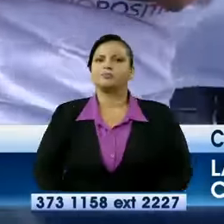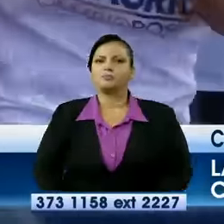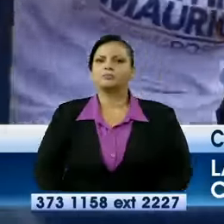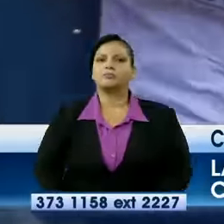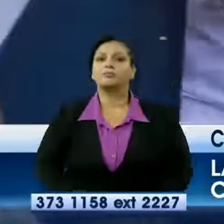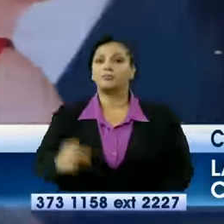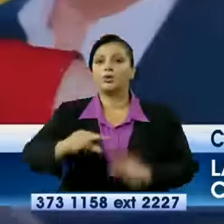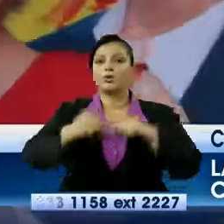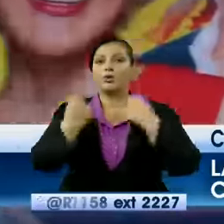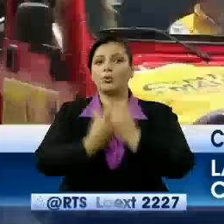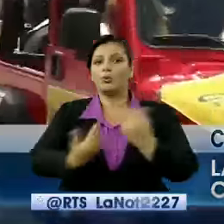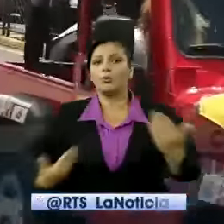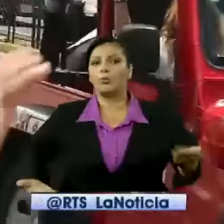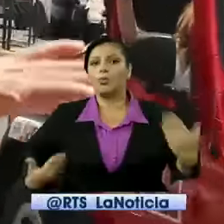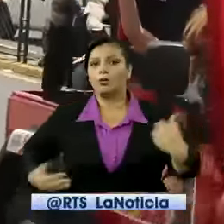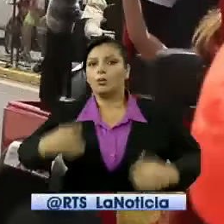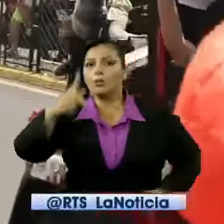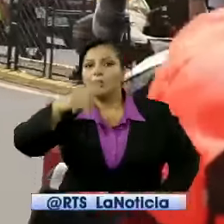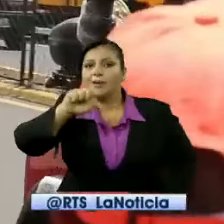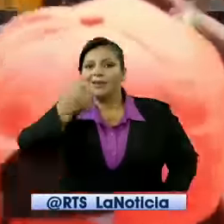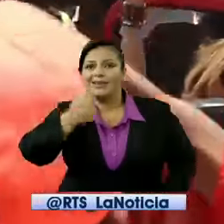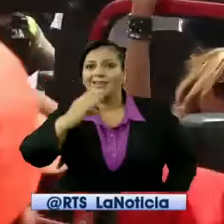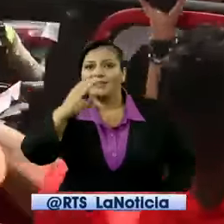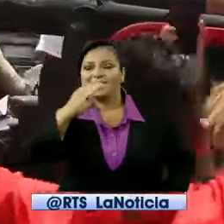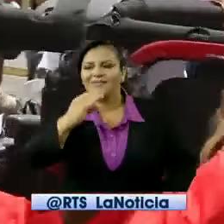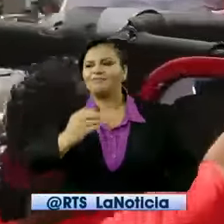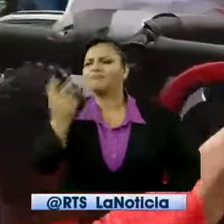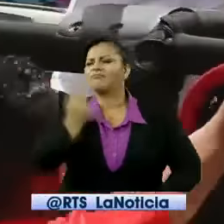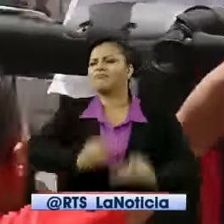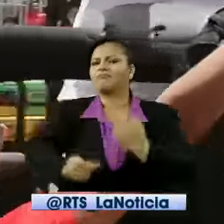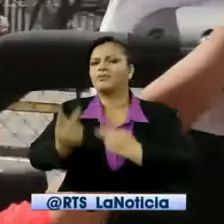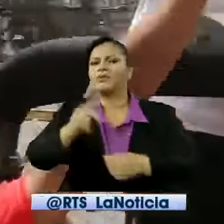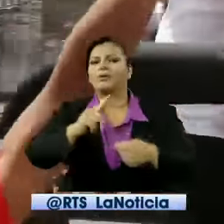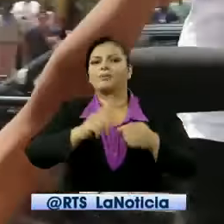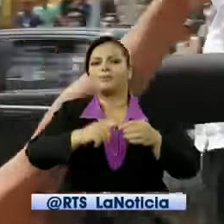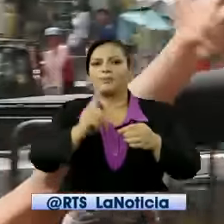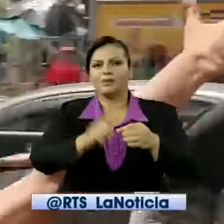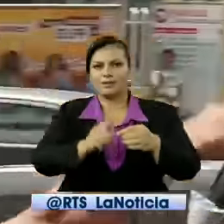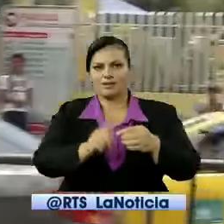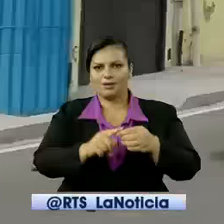capital la próxima semana, con motivos del cierre de campaña.